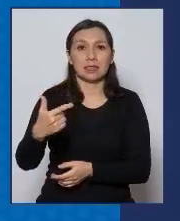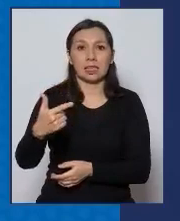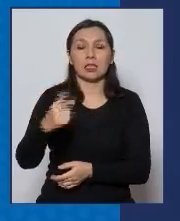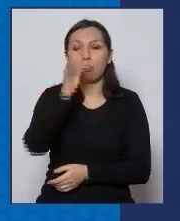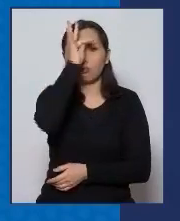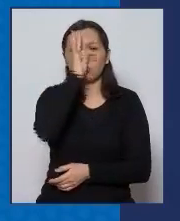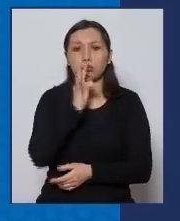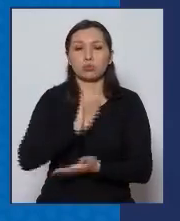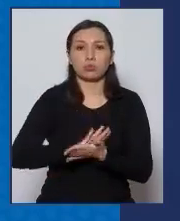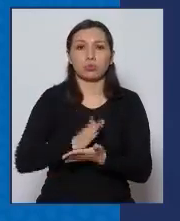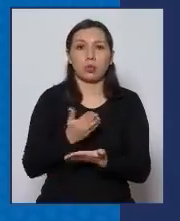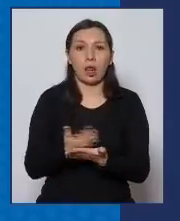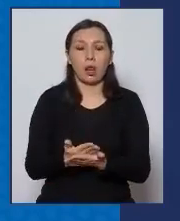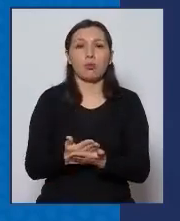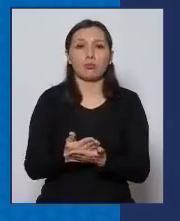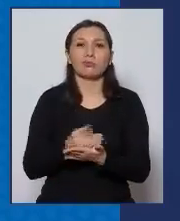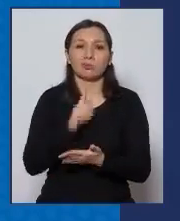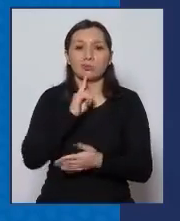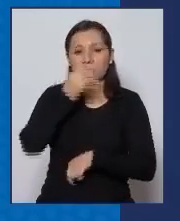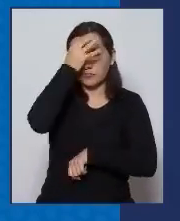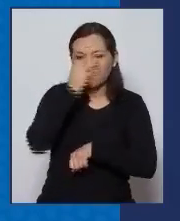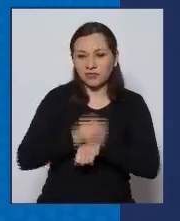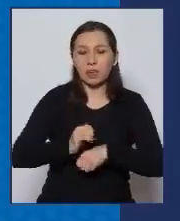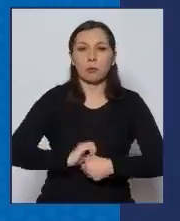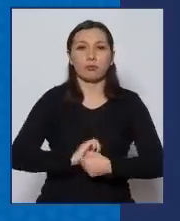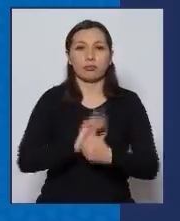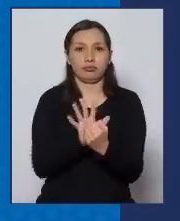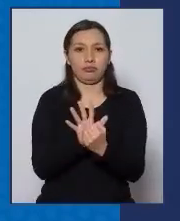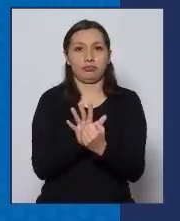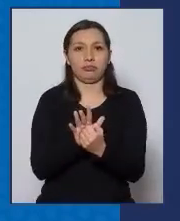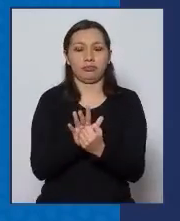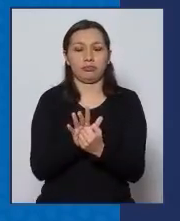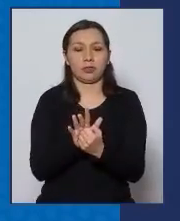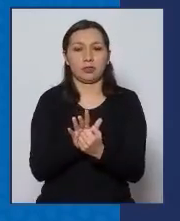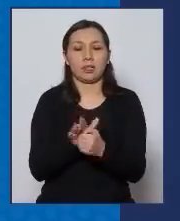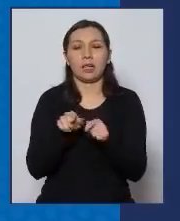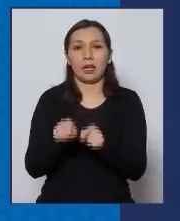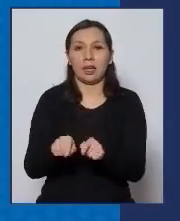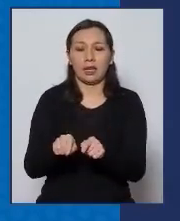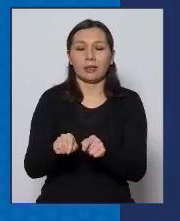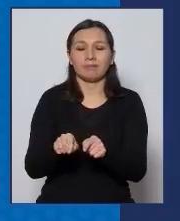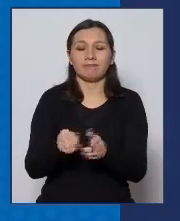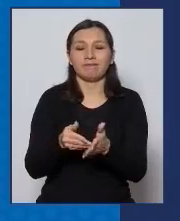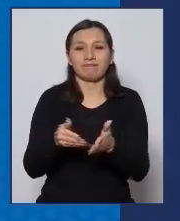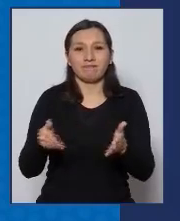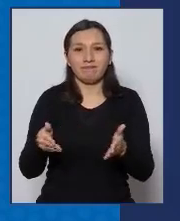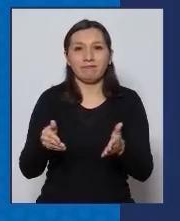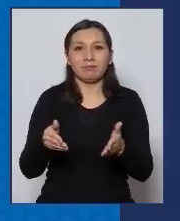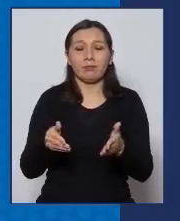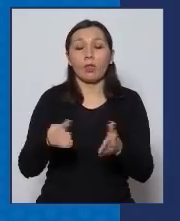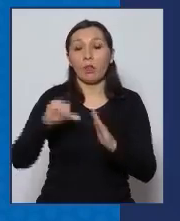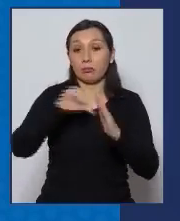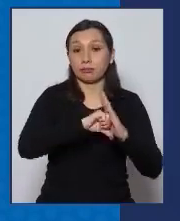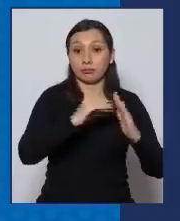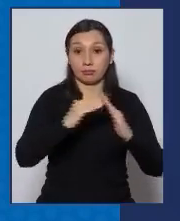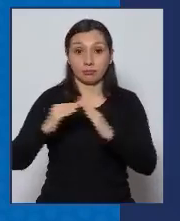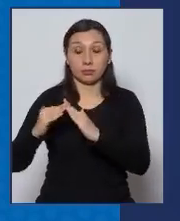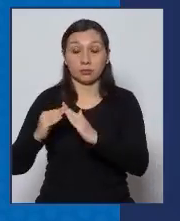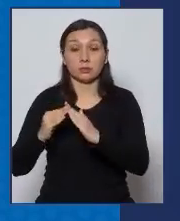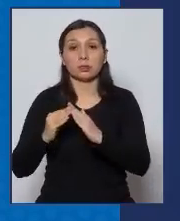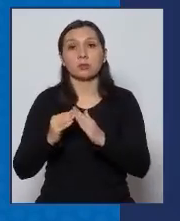funcionarios de salud contagiados con coronavirus y en cuarentena,